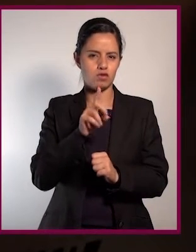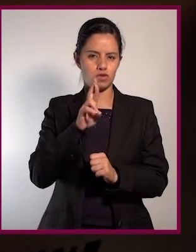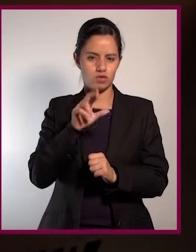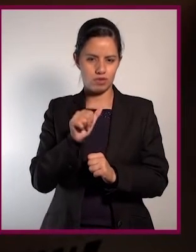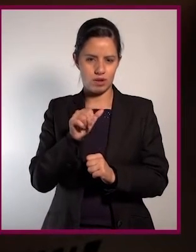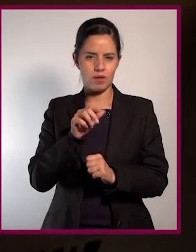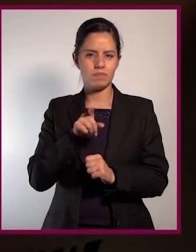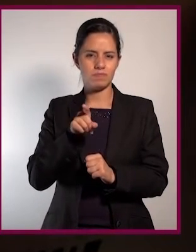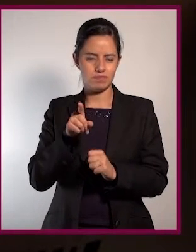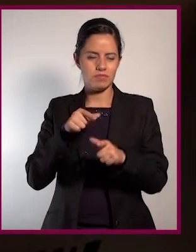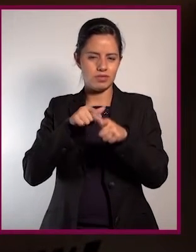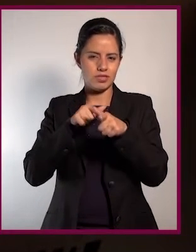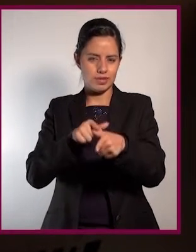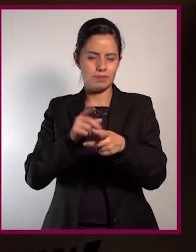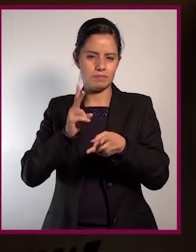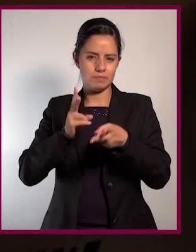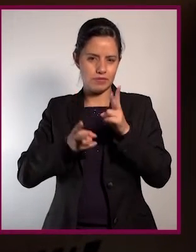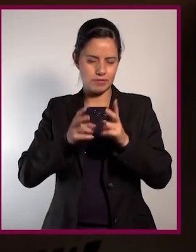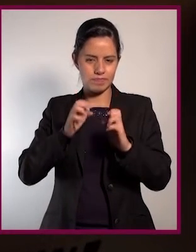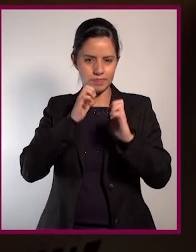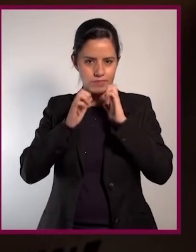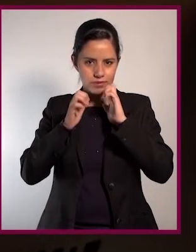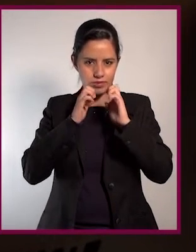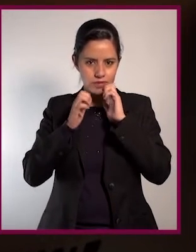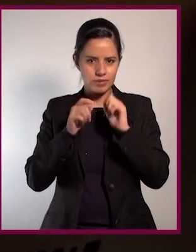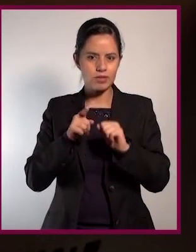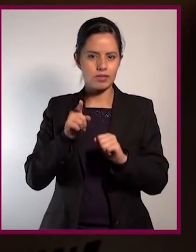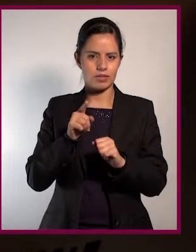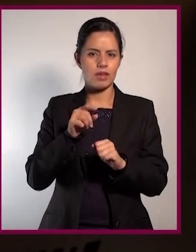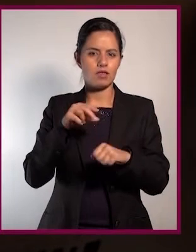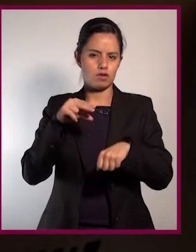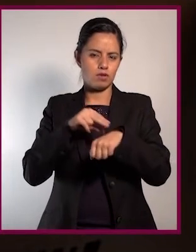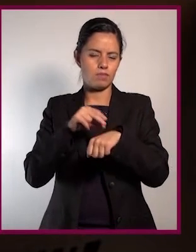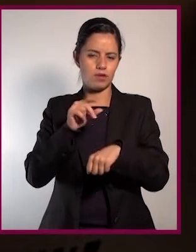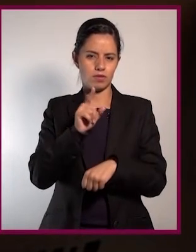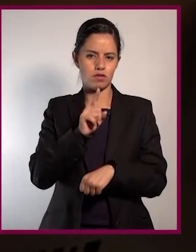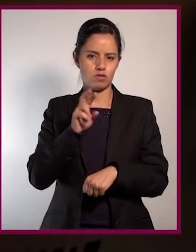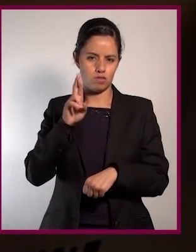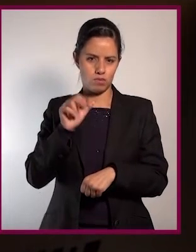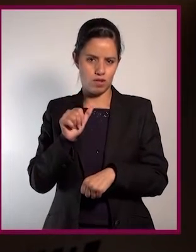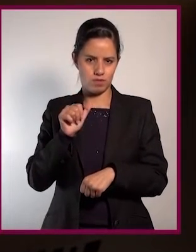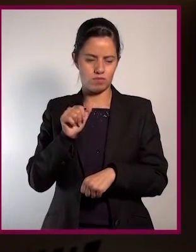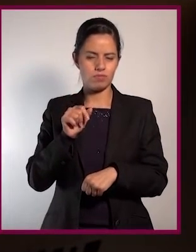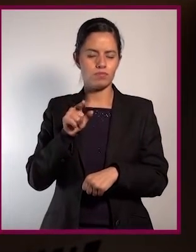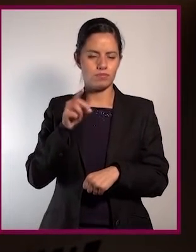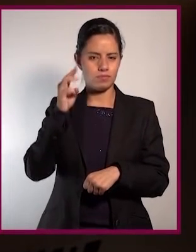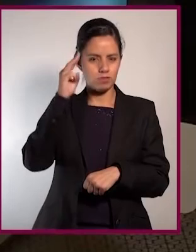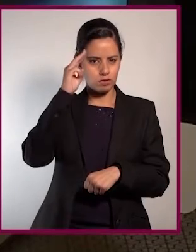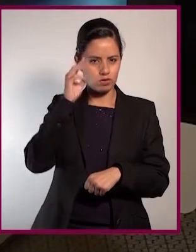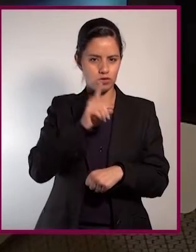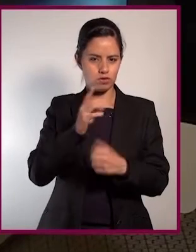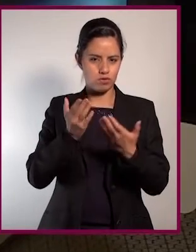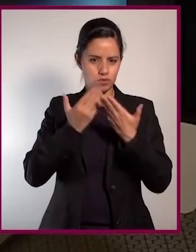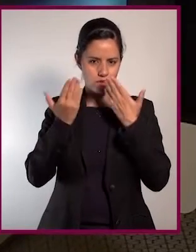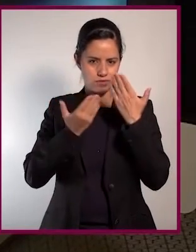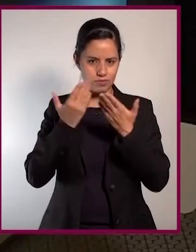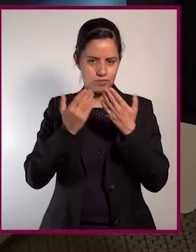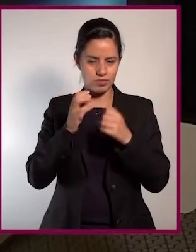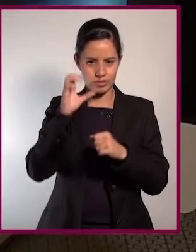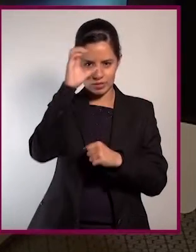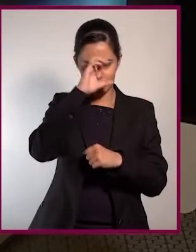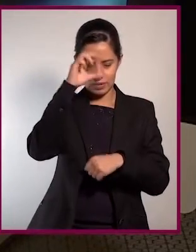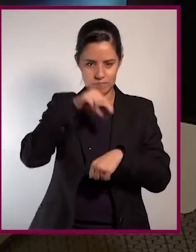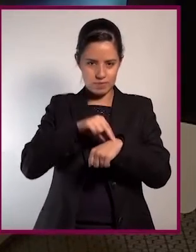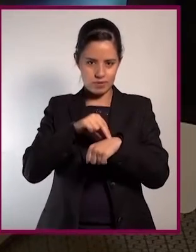Continuamos con la doctora María Inés Vargas Rojas, médica con doctorado en ciencias médicas en inmunología. Doctora, muchas